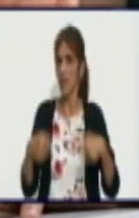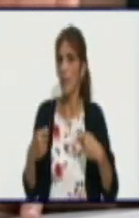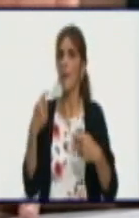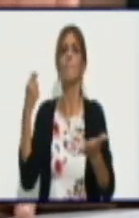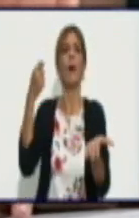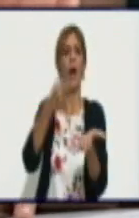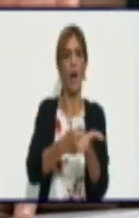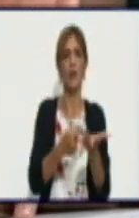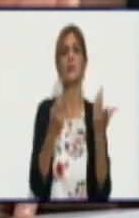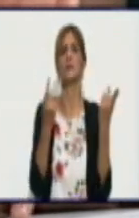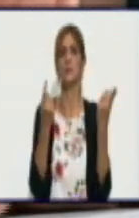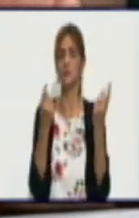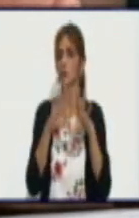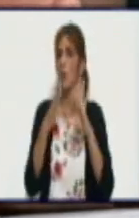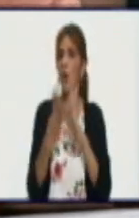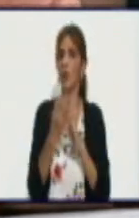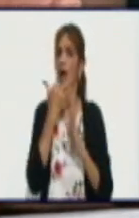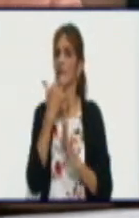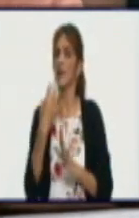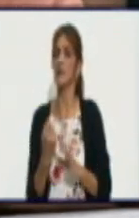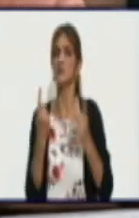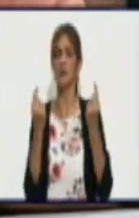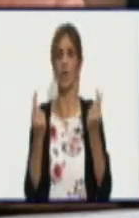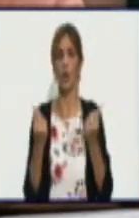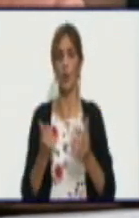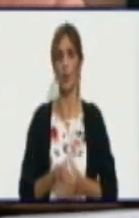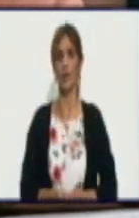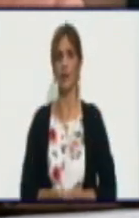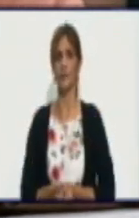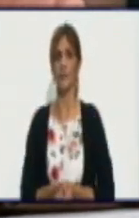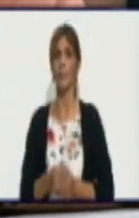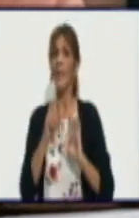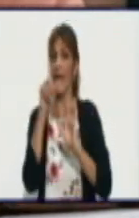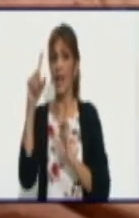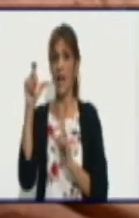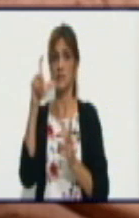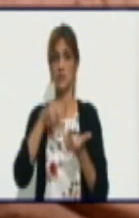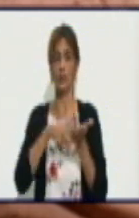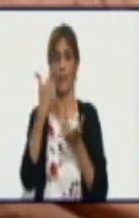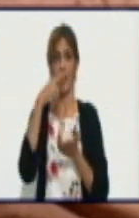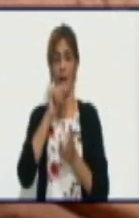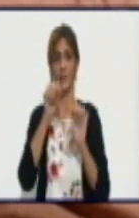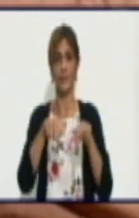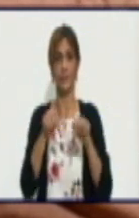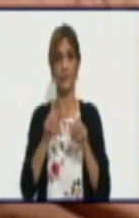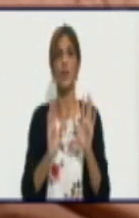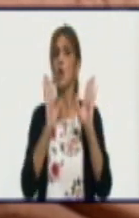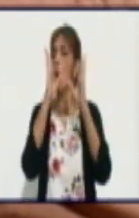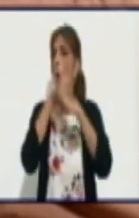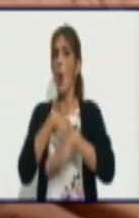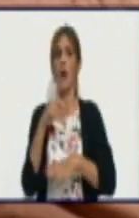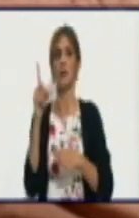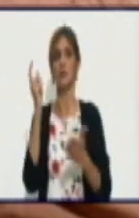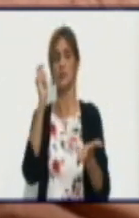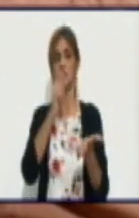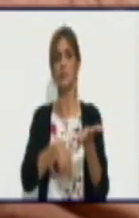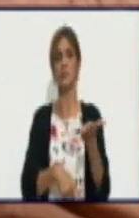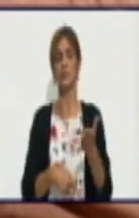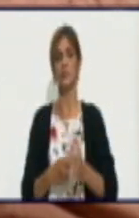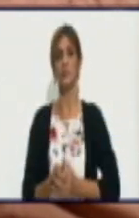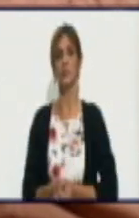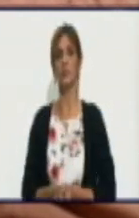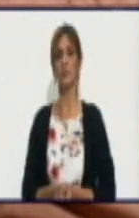a la otra. En las cooperativas nuestras no existe contrato entre